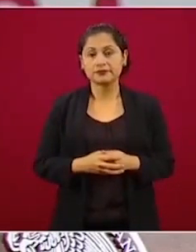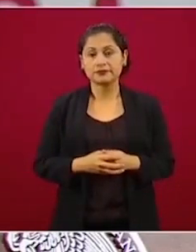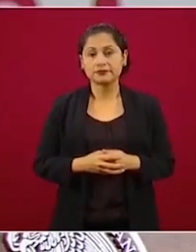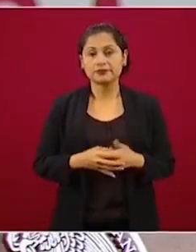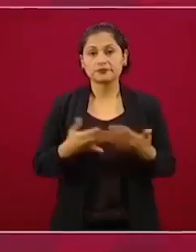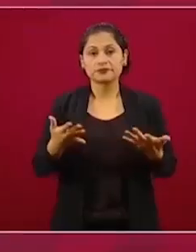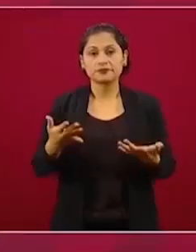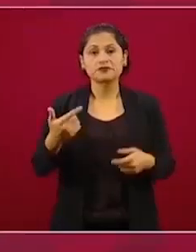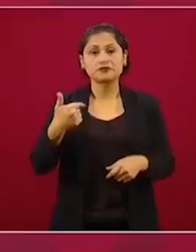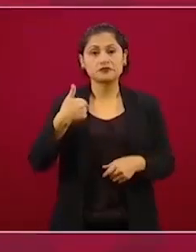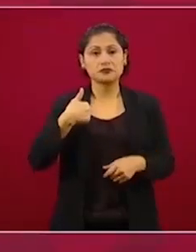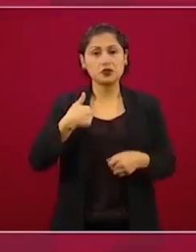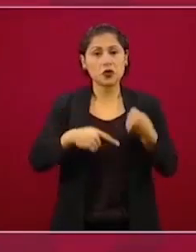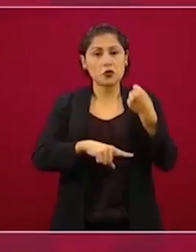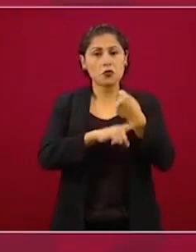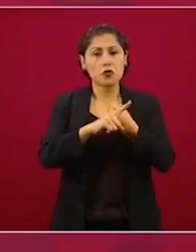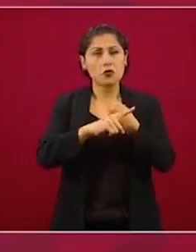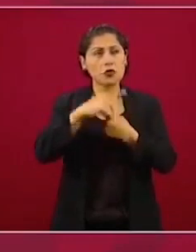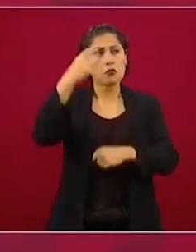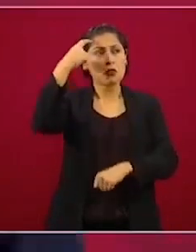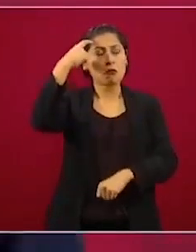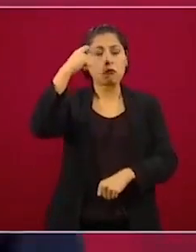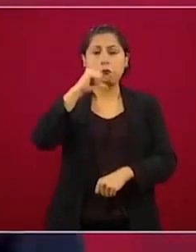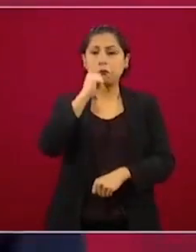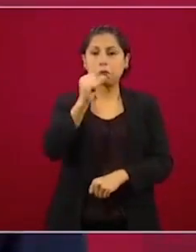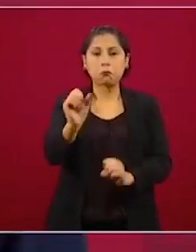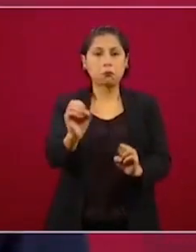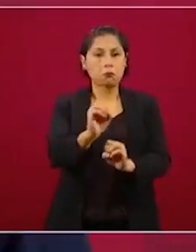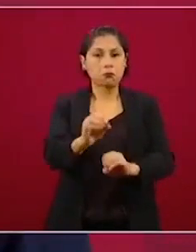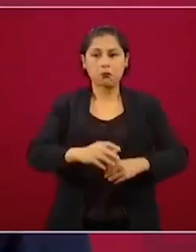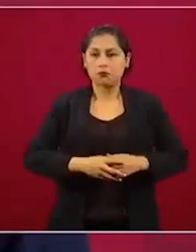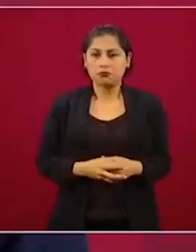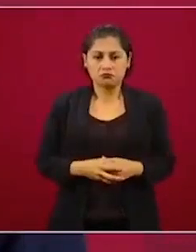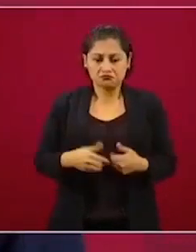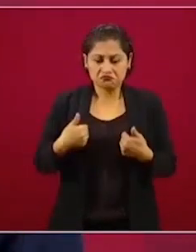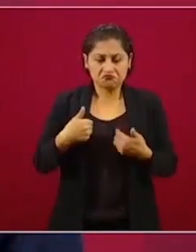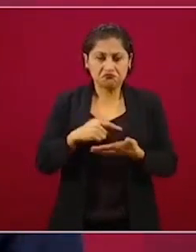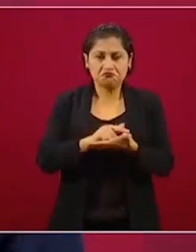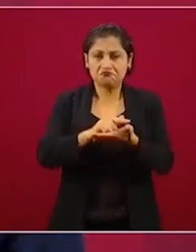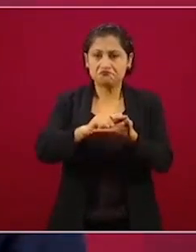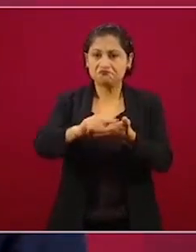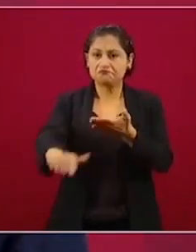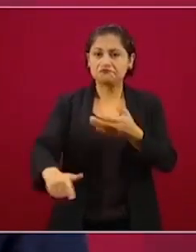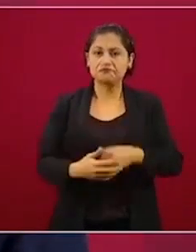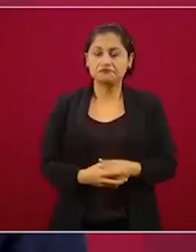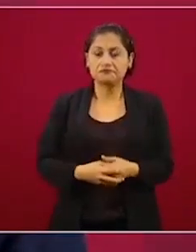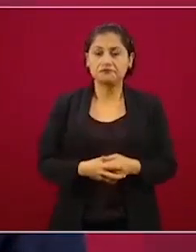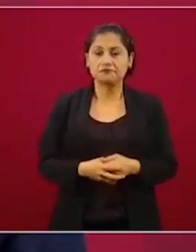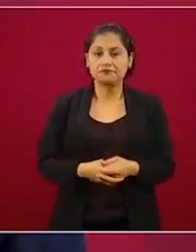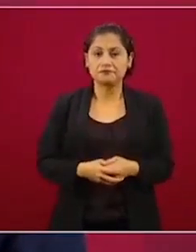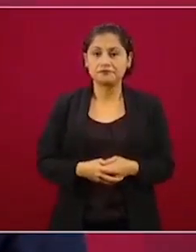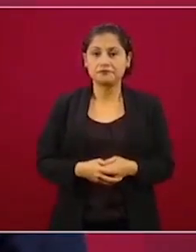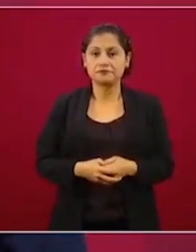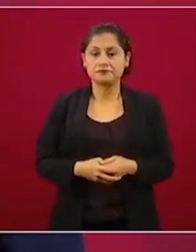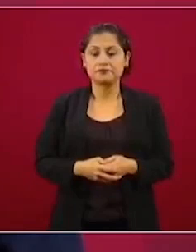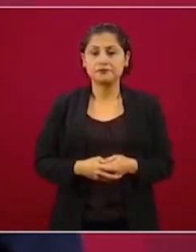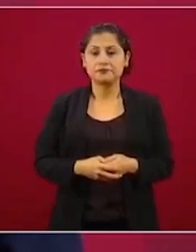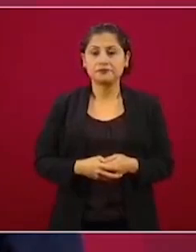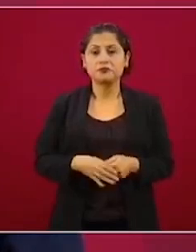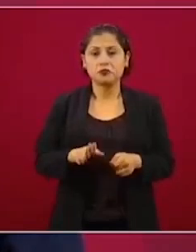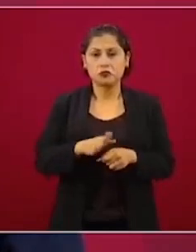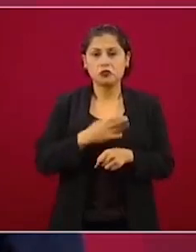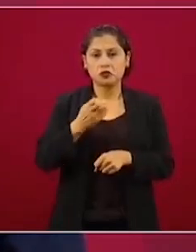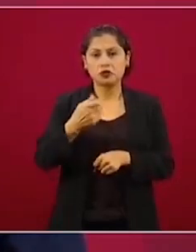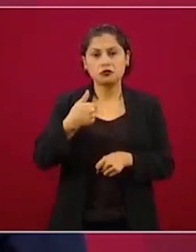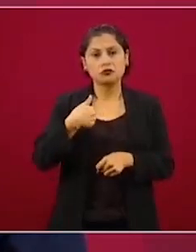conciencia, por eso puedo plantearlo,